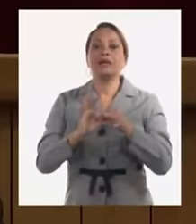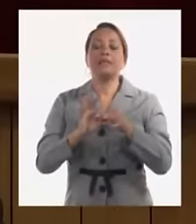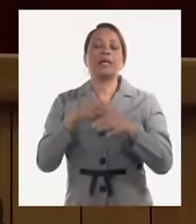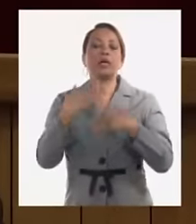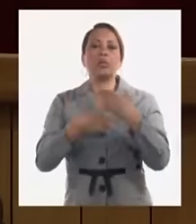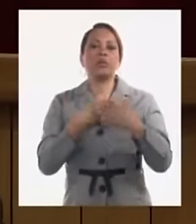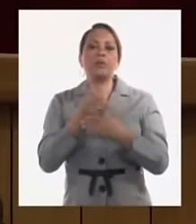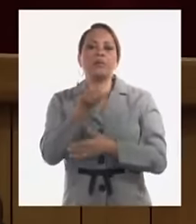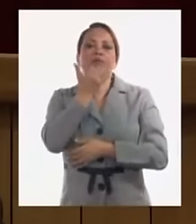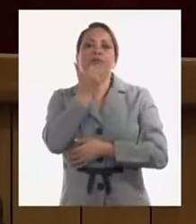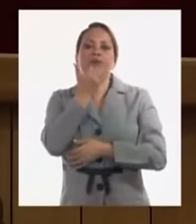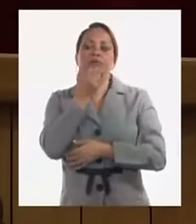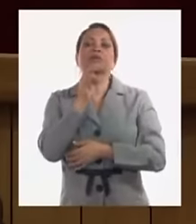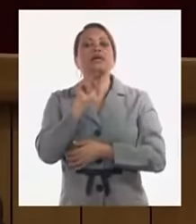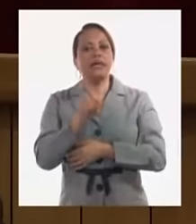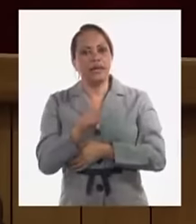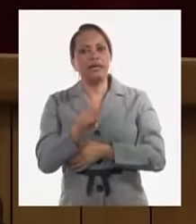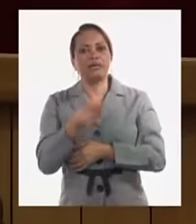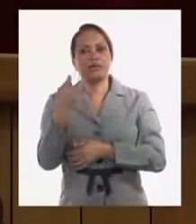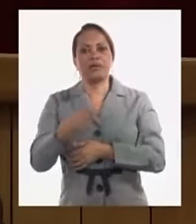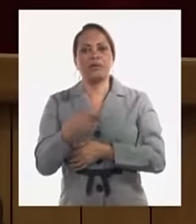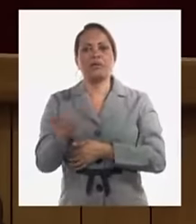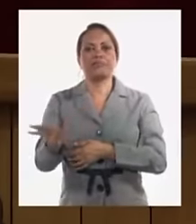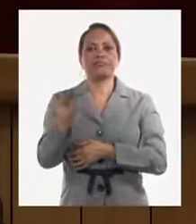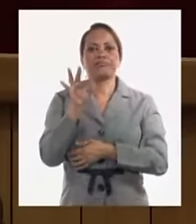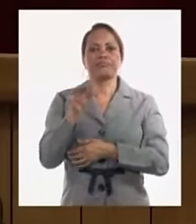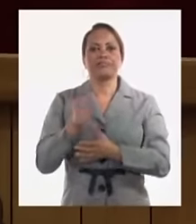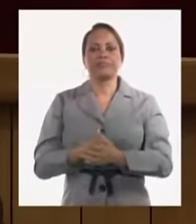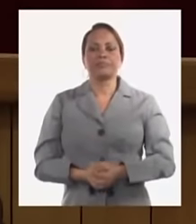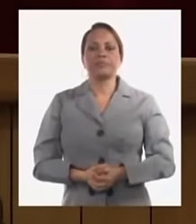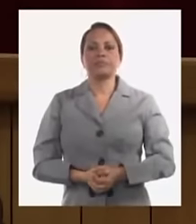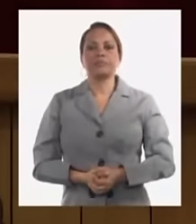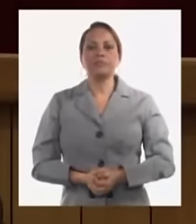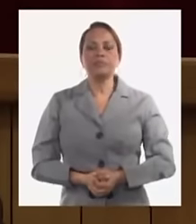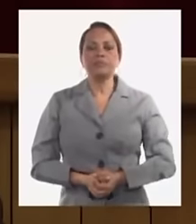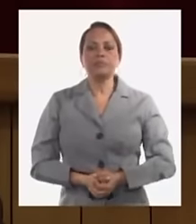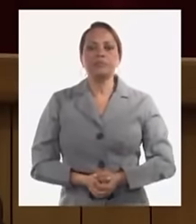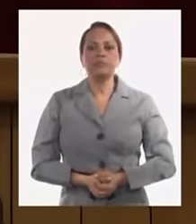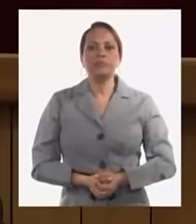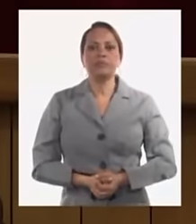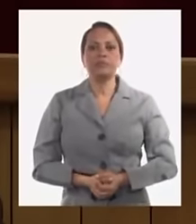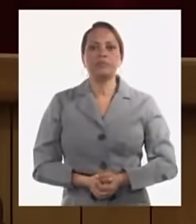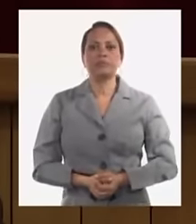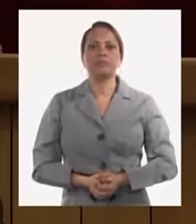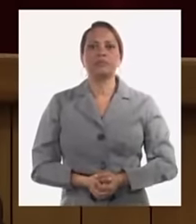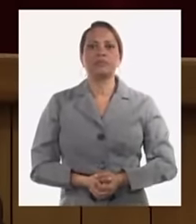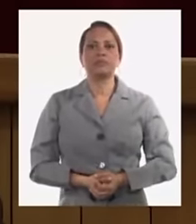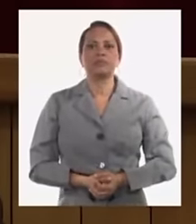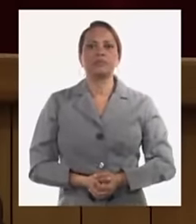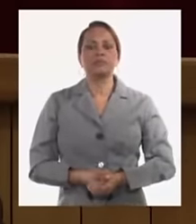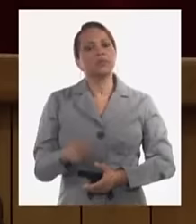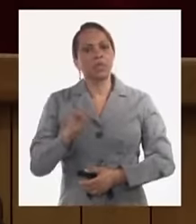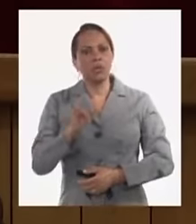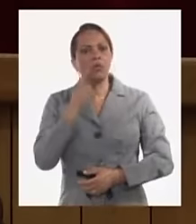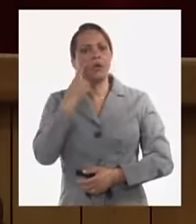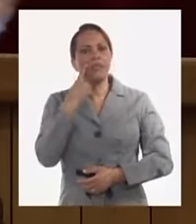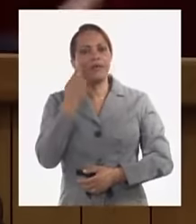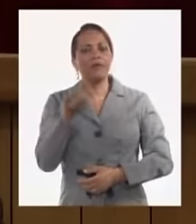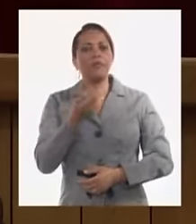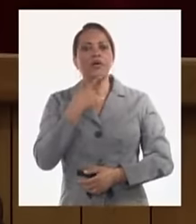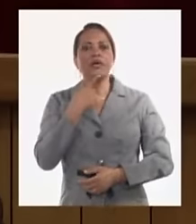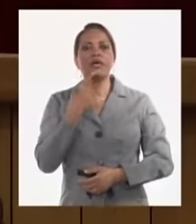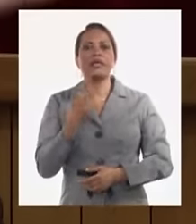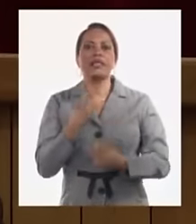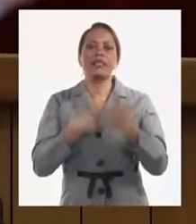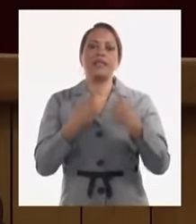y así poder enfrentar con éxito el complejo periodo que atraviesa el país y también tenemos que estimular los